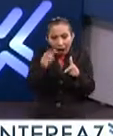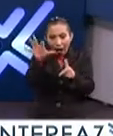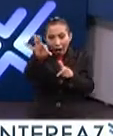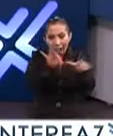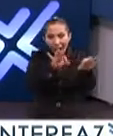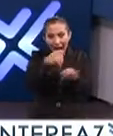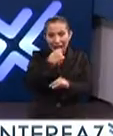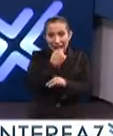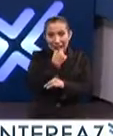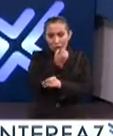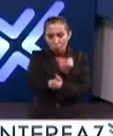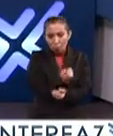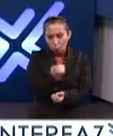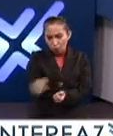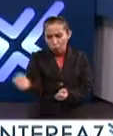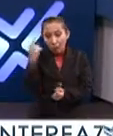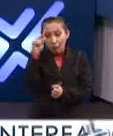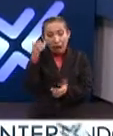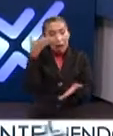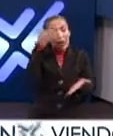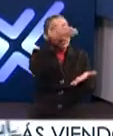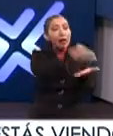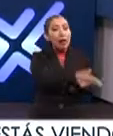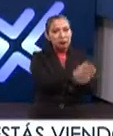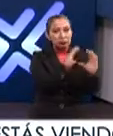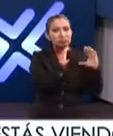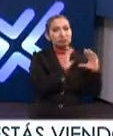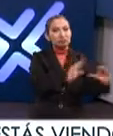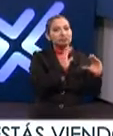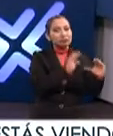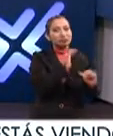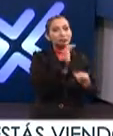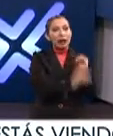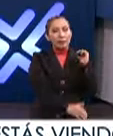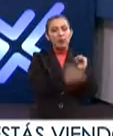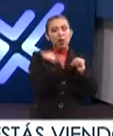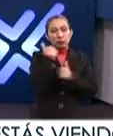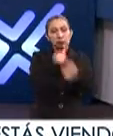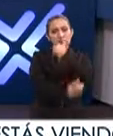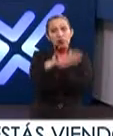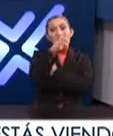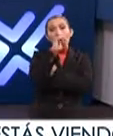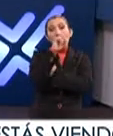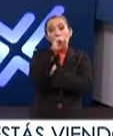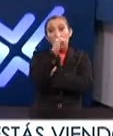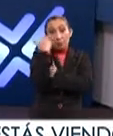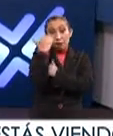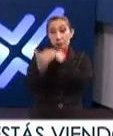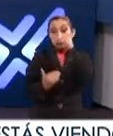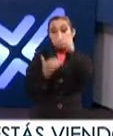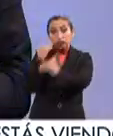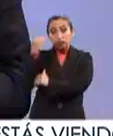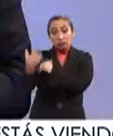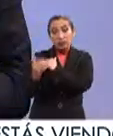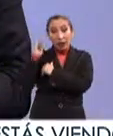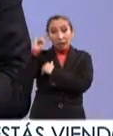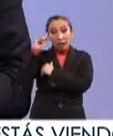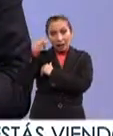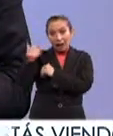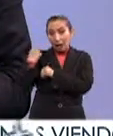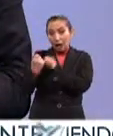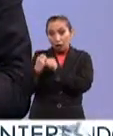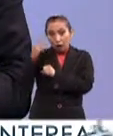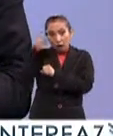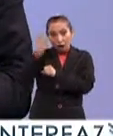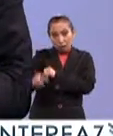identificados estos talentos para llegar hasta, culminaron en el torneo de robótica y tecnologías avanzadas del Politécnico Nacional, que se llevó a